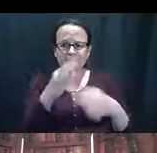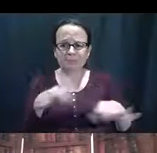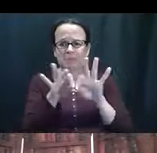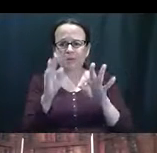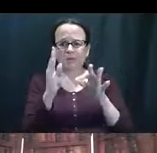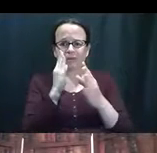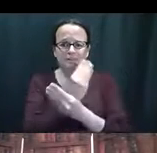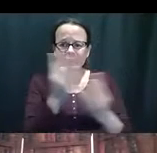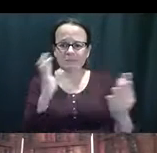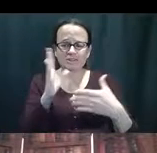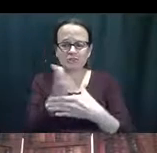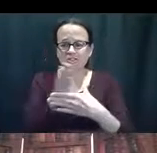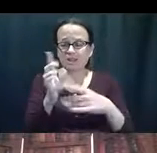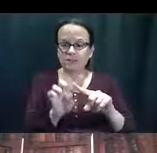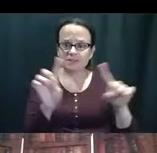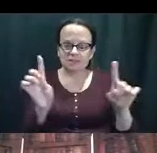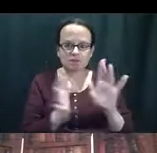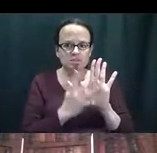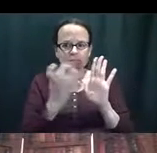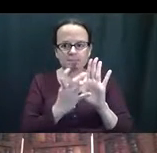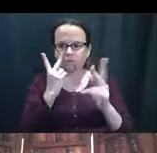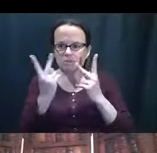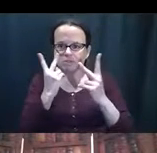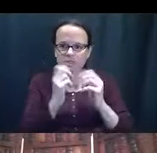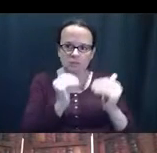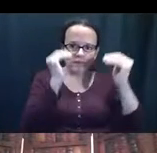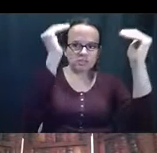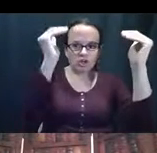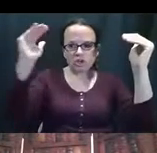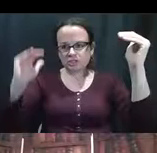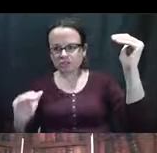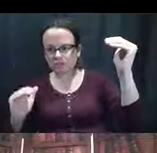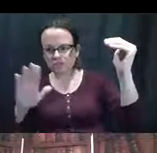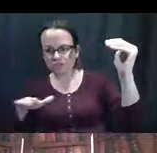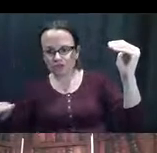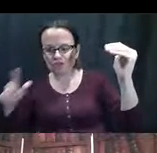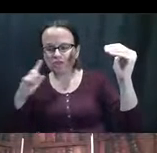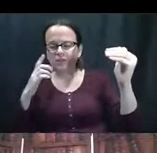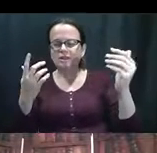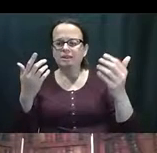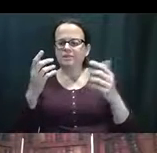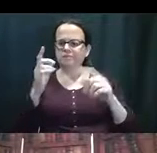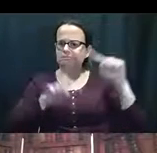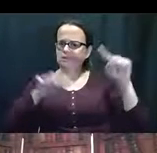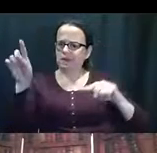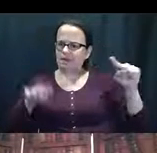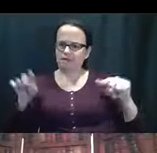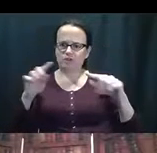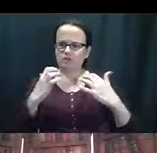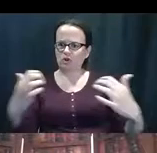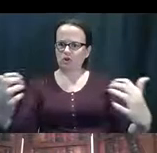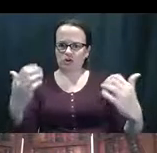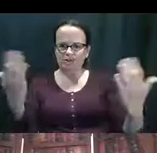y toda la información que usted nos ha dado. Así que a veces, nos vemos, hay diferencias entre adultos y niños. Tenemos